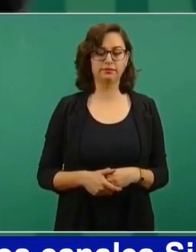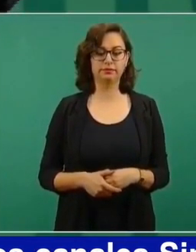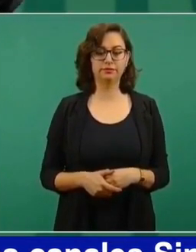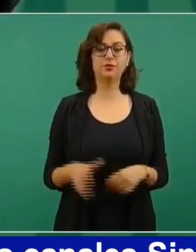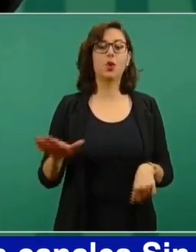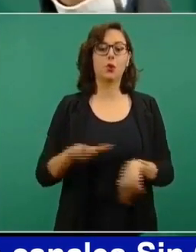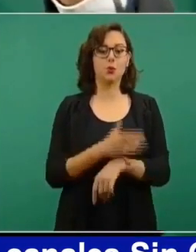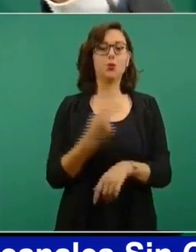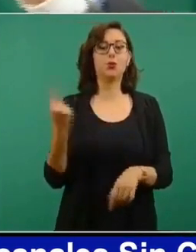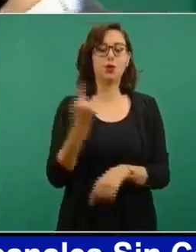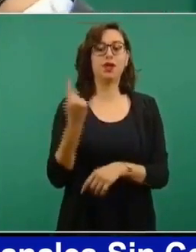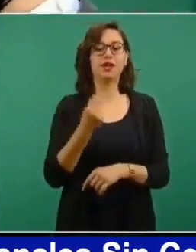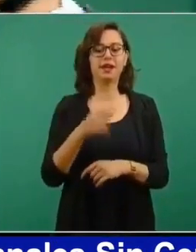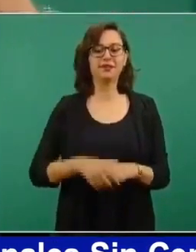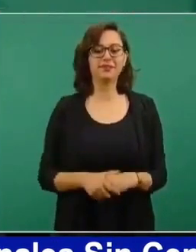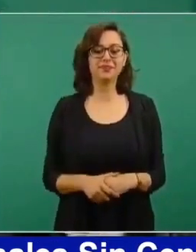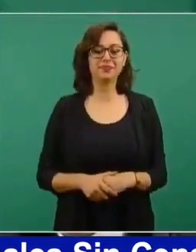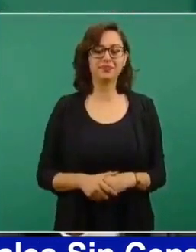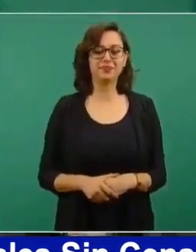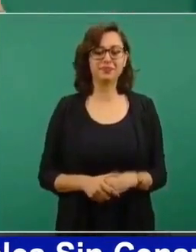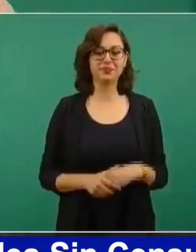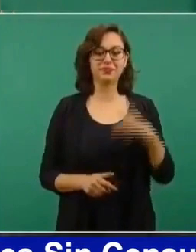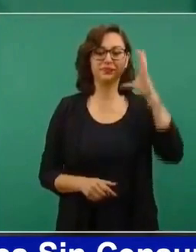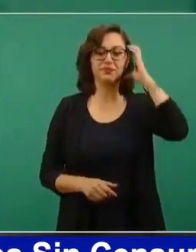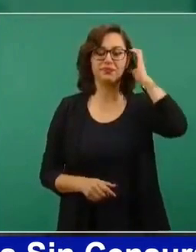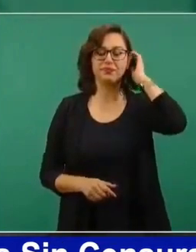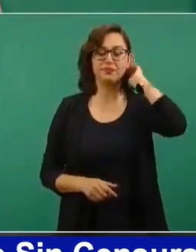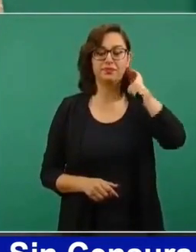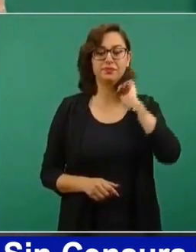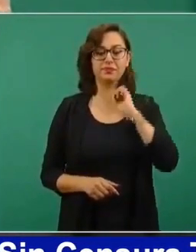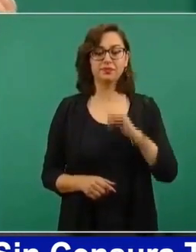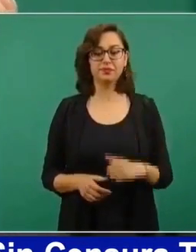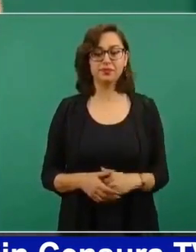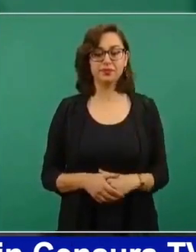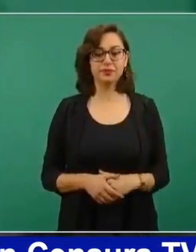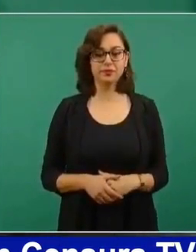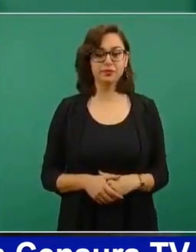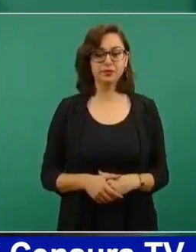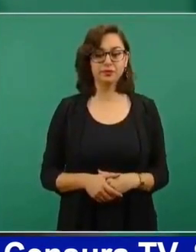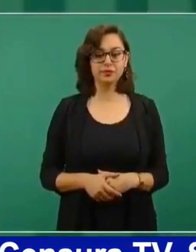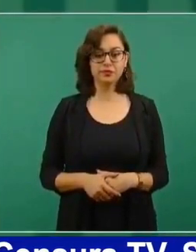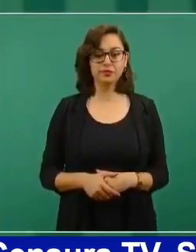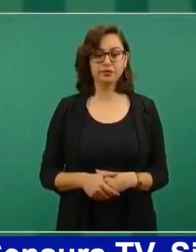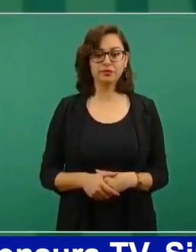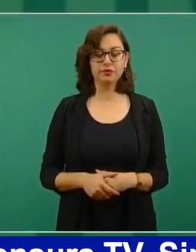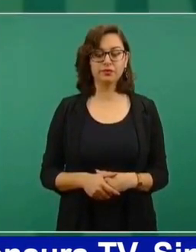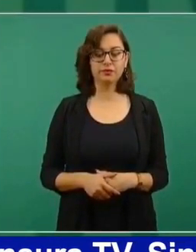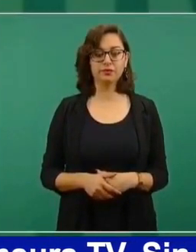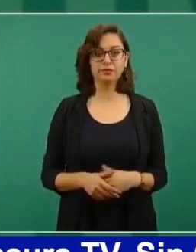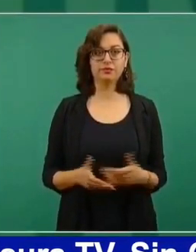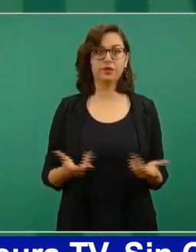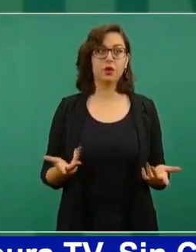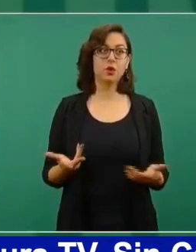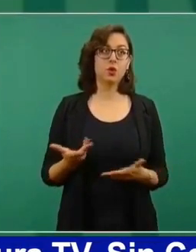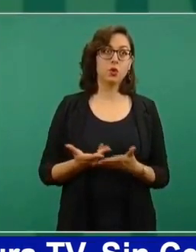Porque desde los años